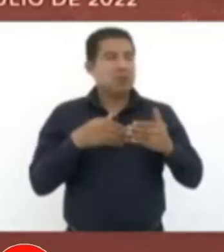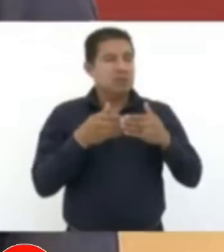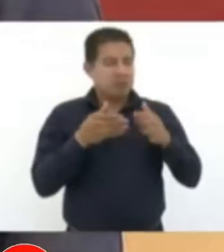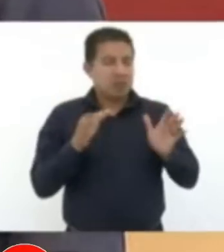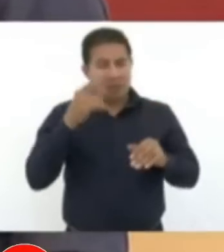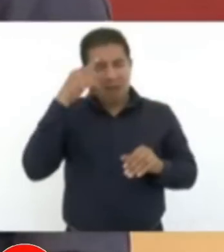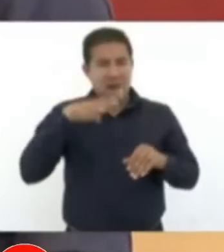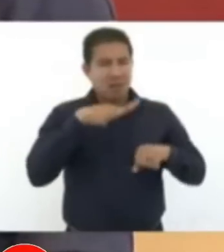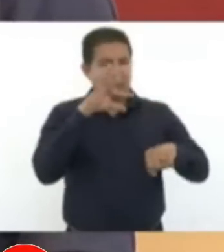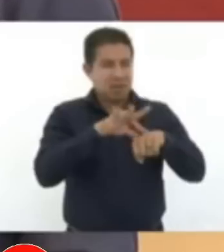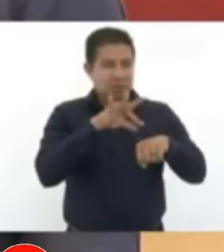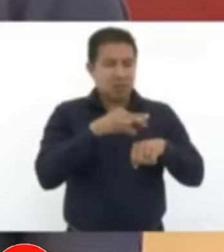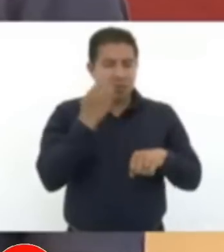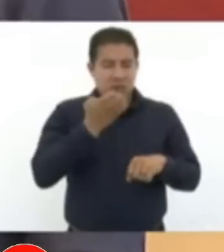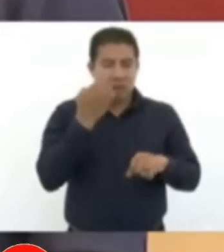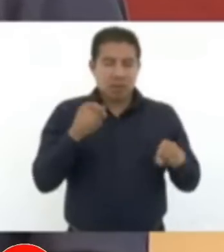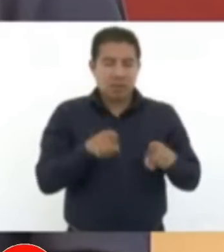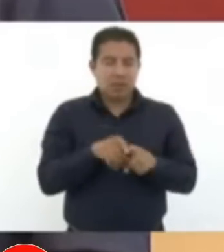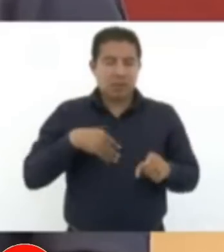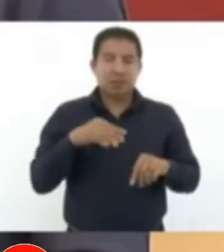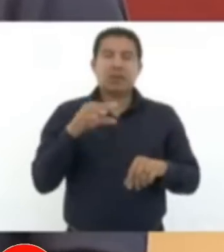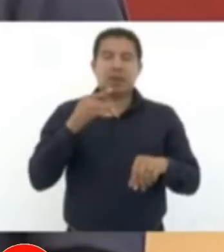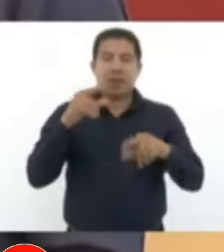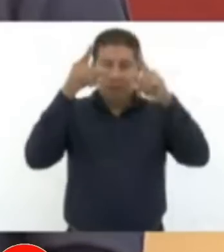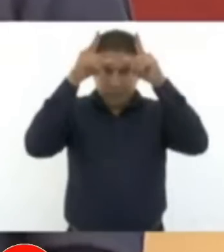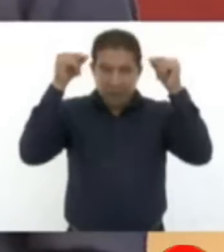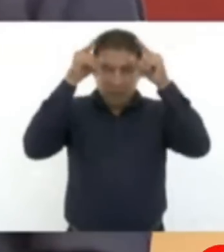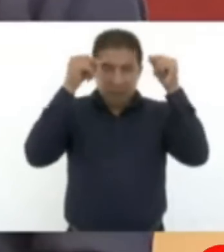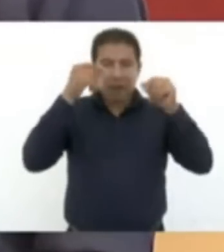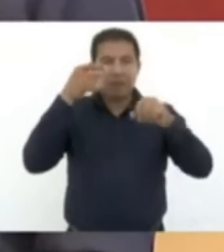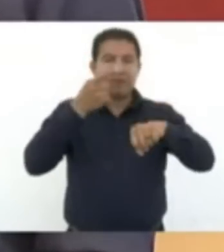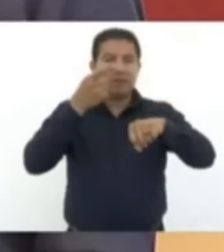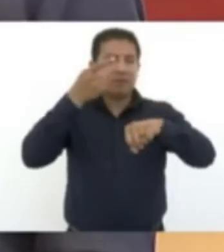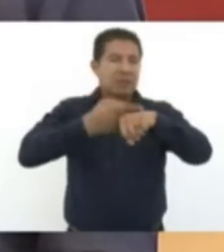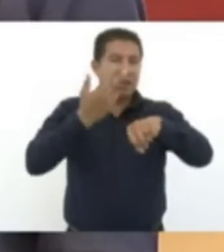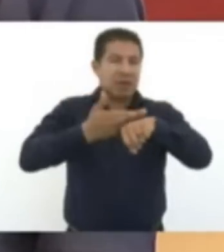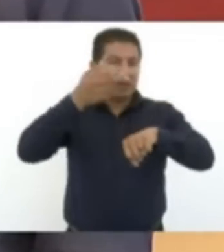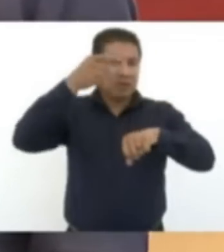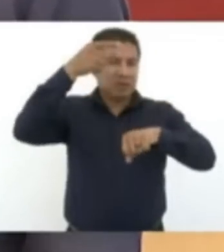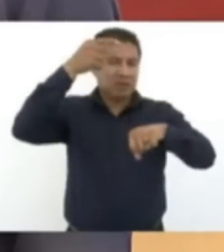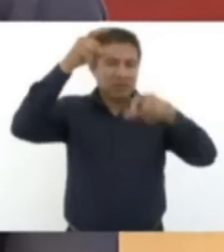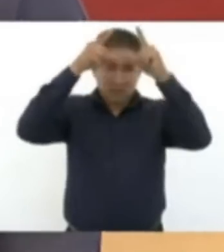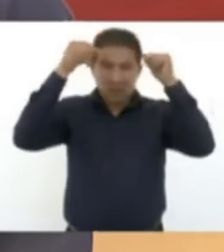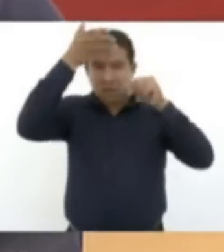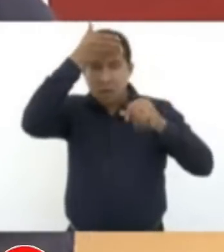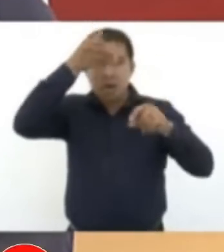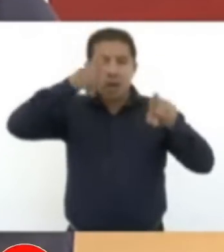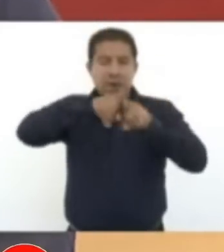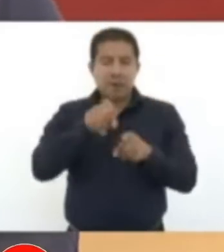medicina y de enfermería. Estamos aumentando el número de